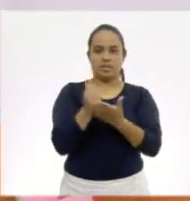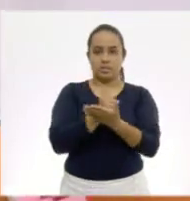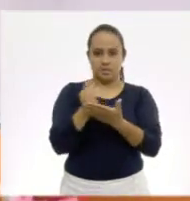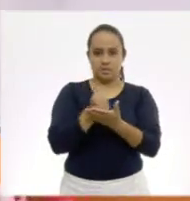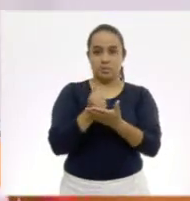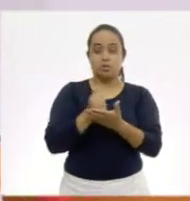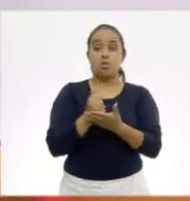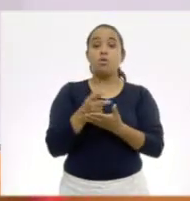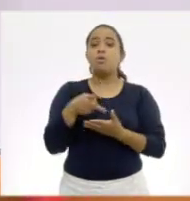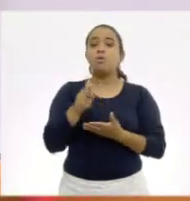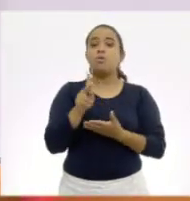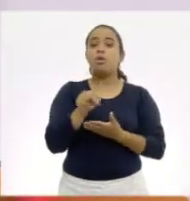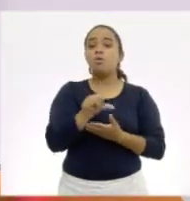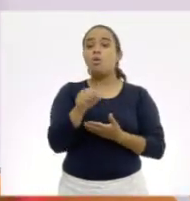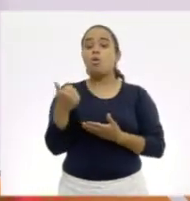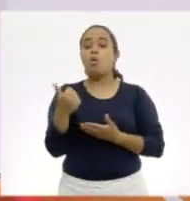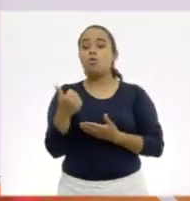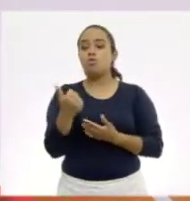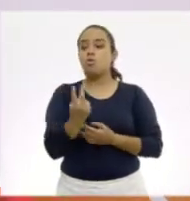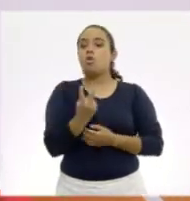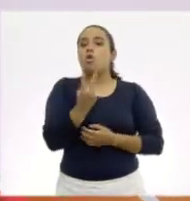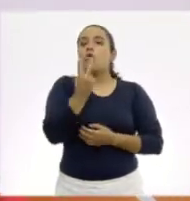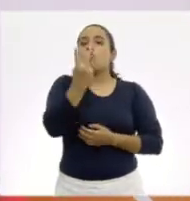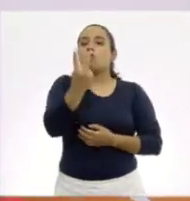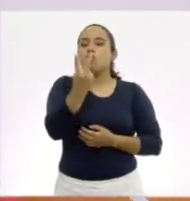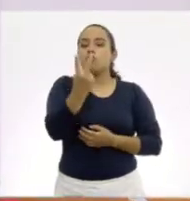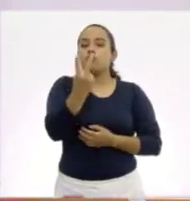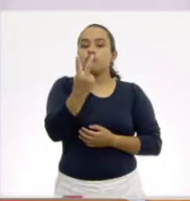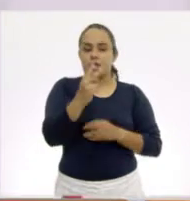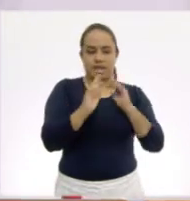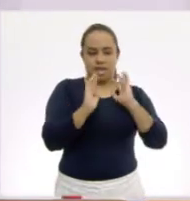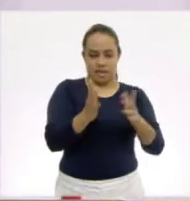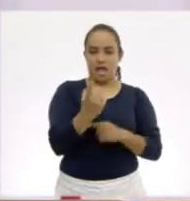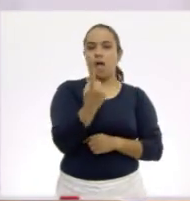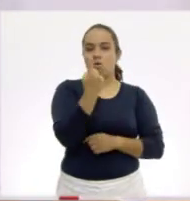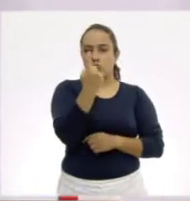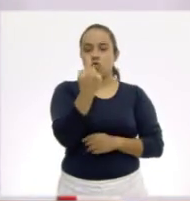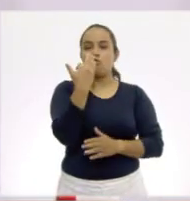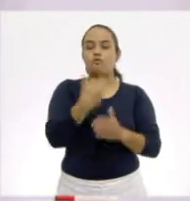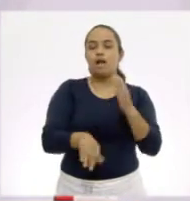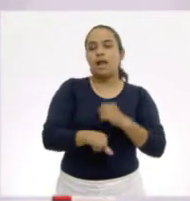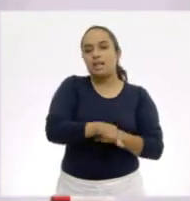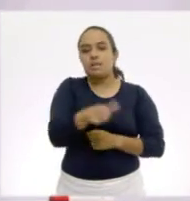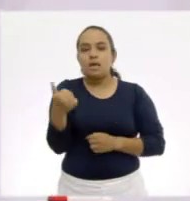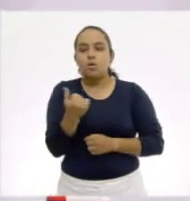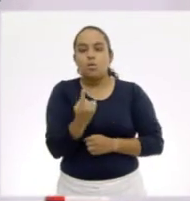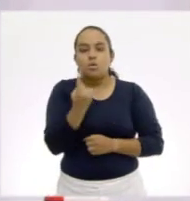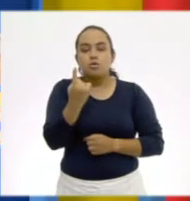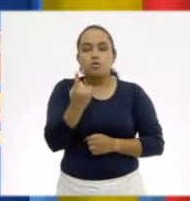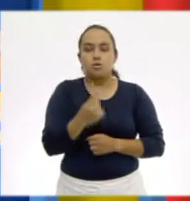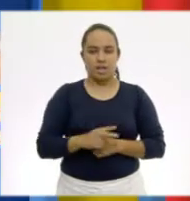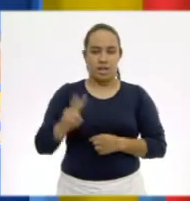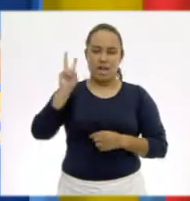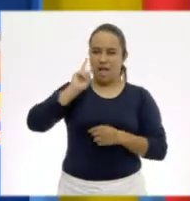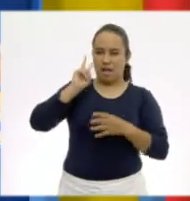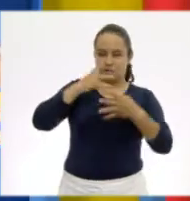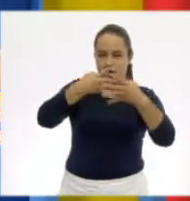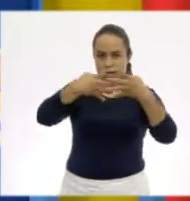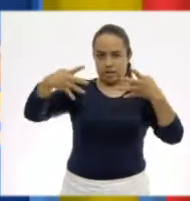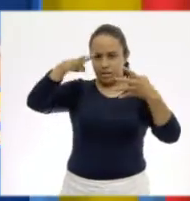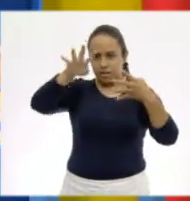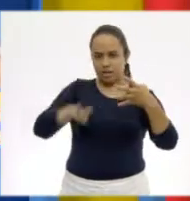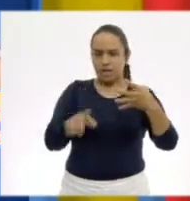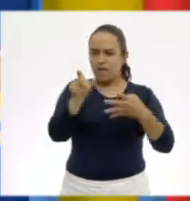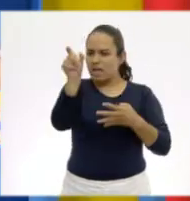Pero nos dice, ¿cuáles son los dos? Ya tenemos uno. El otro. Veamos de nuestra tabla en la